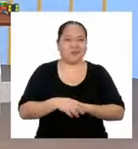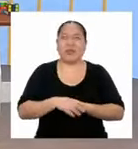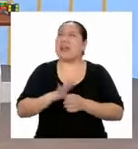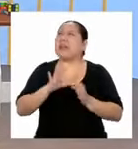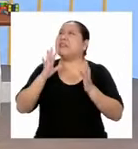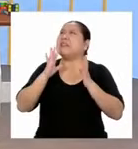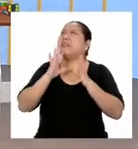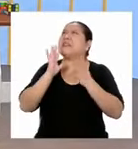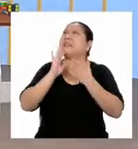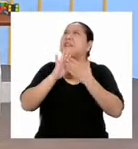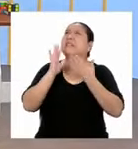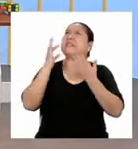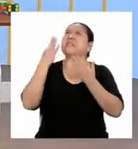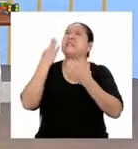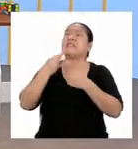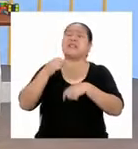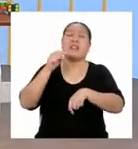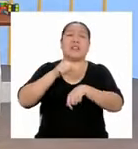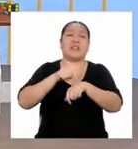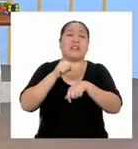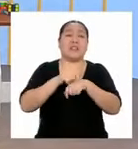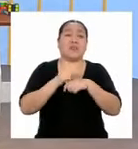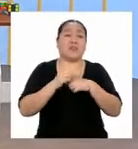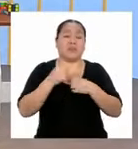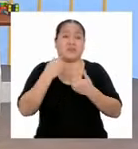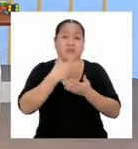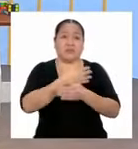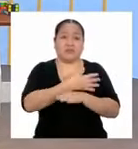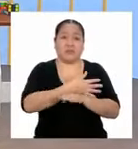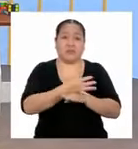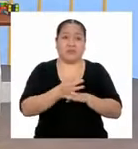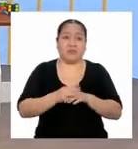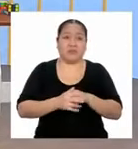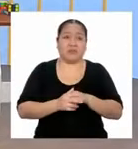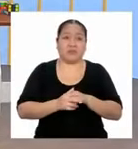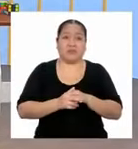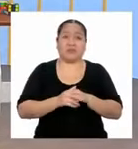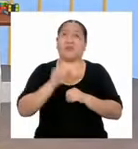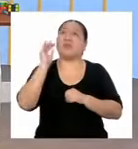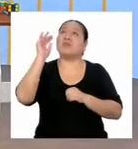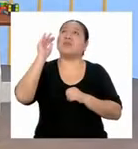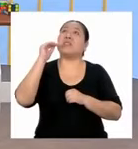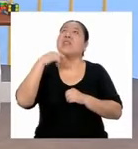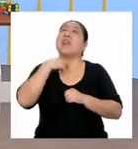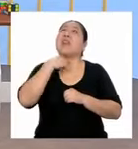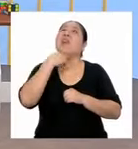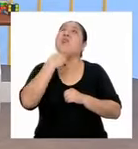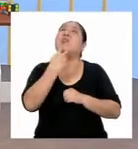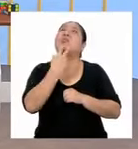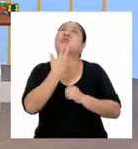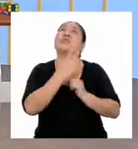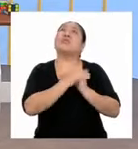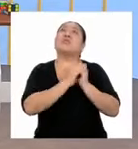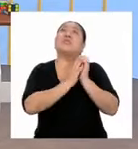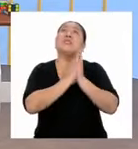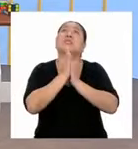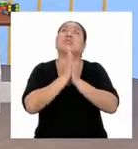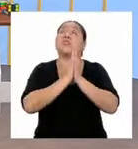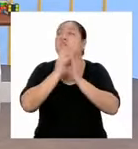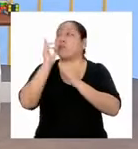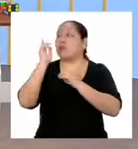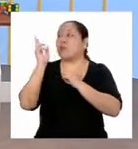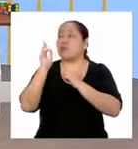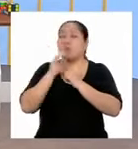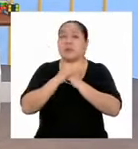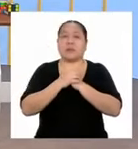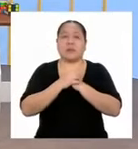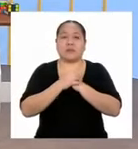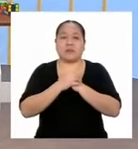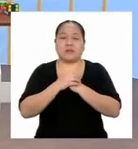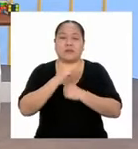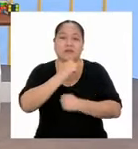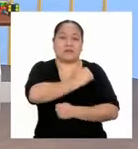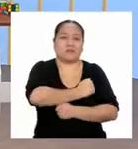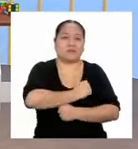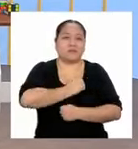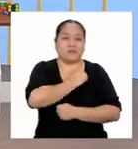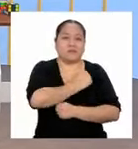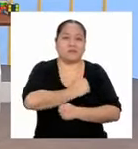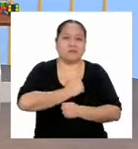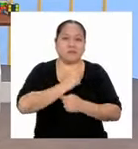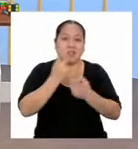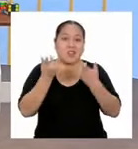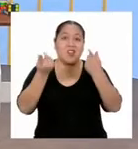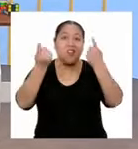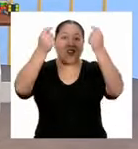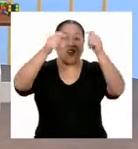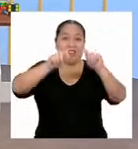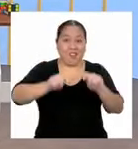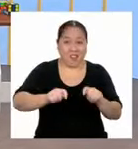¡Verdad, el tiempo! Se me pasó la hora. Señor de la voz misteriosa, profesor, lamento informarles que tenemos